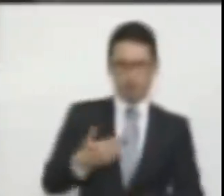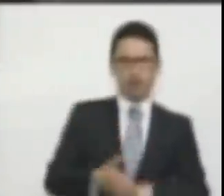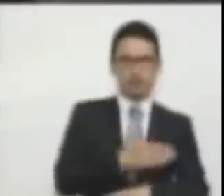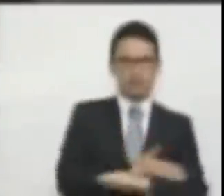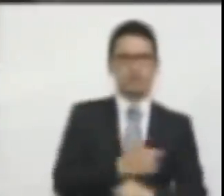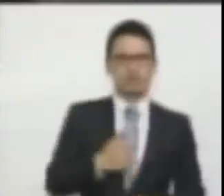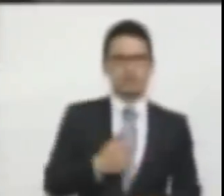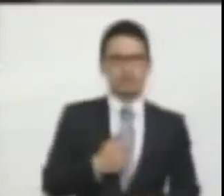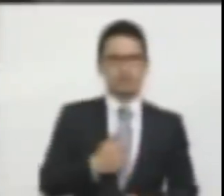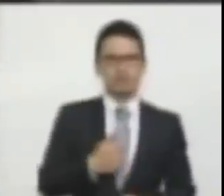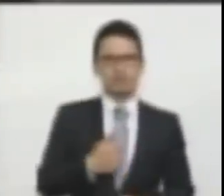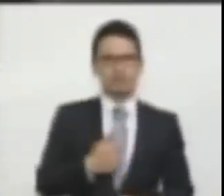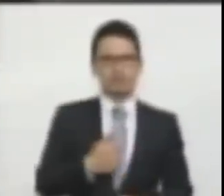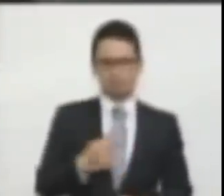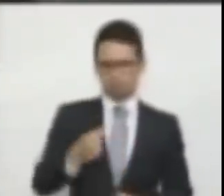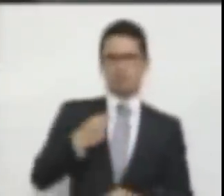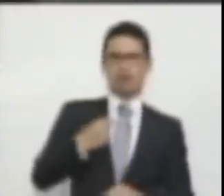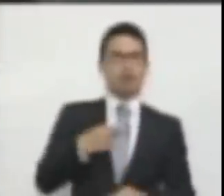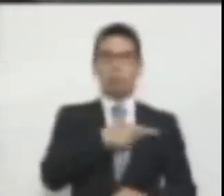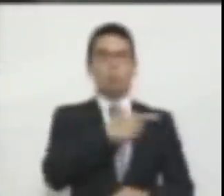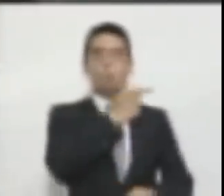raciocinio era exactamente igual?